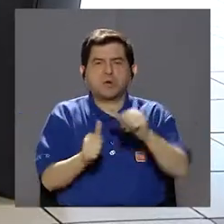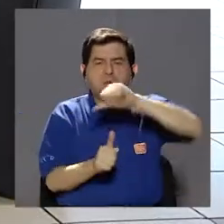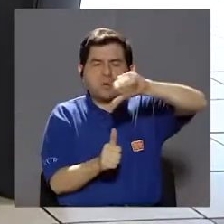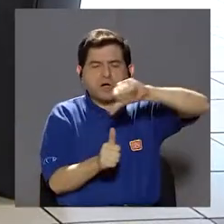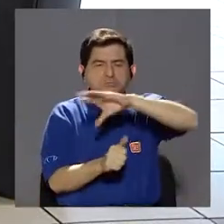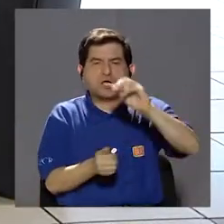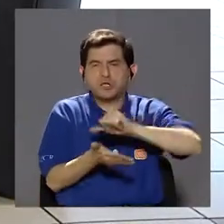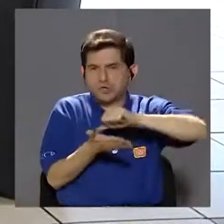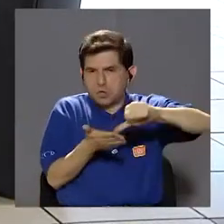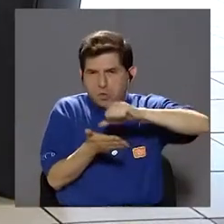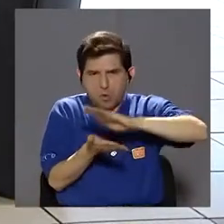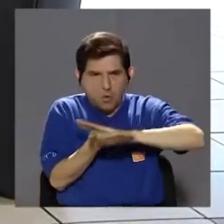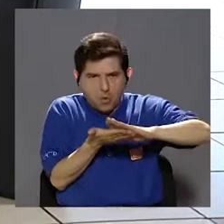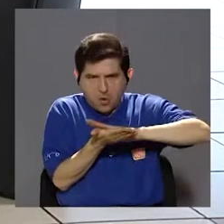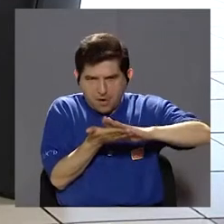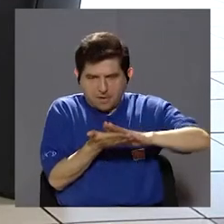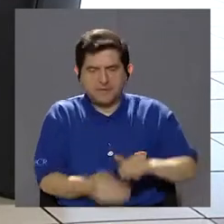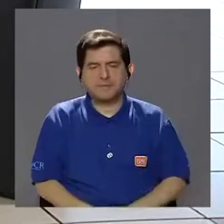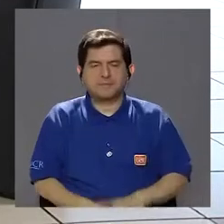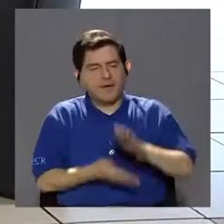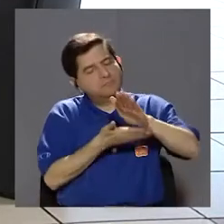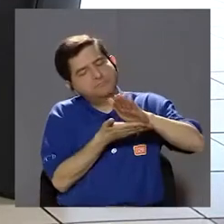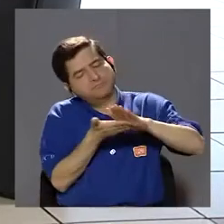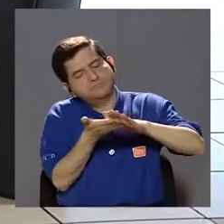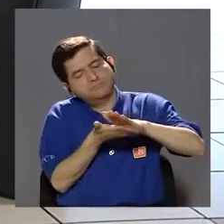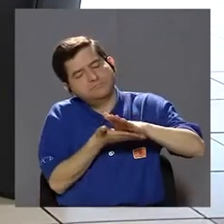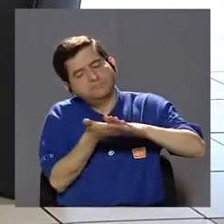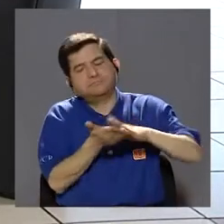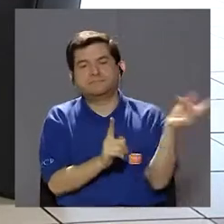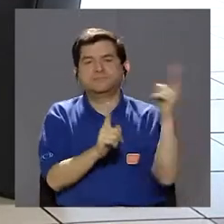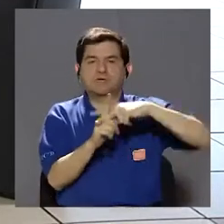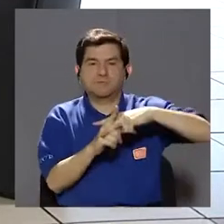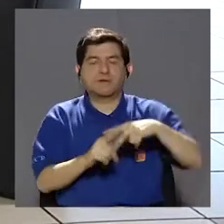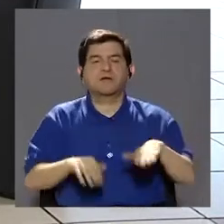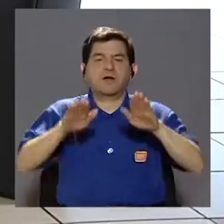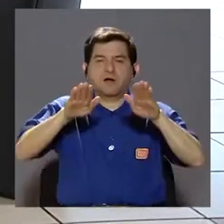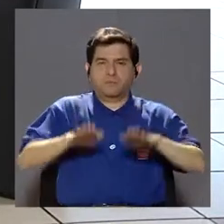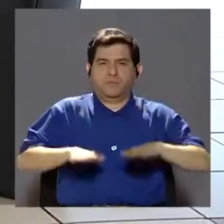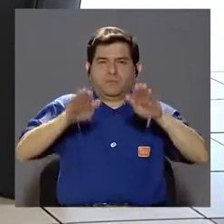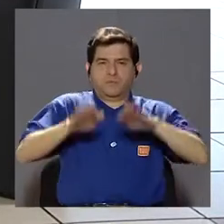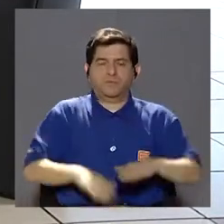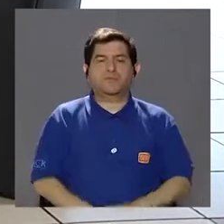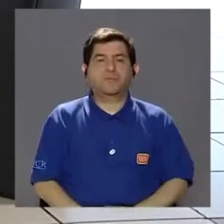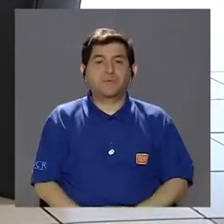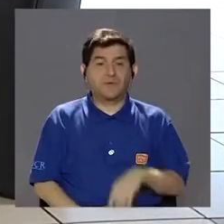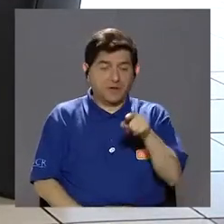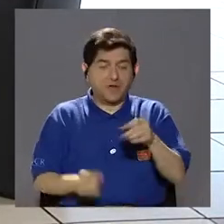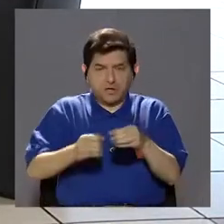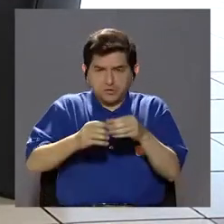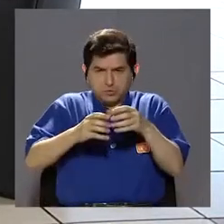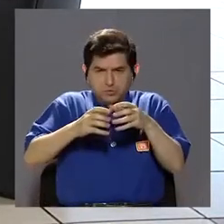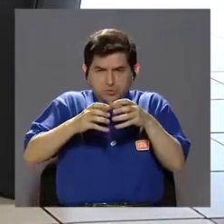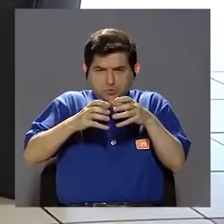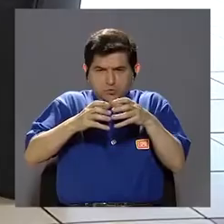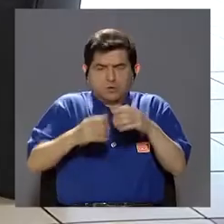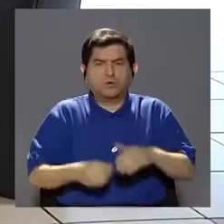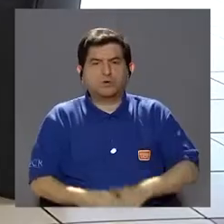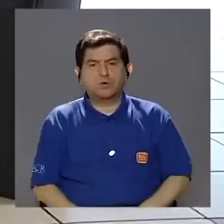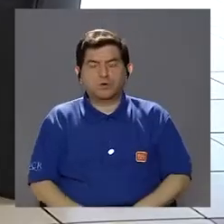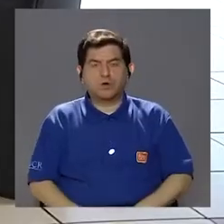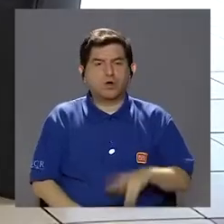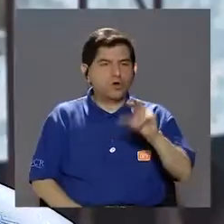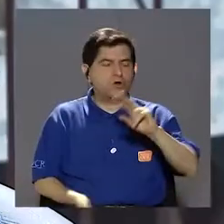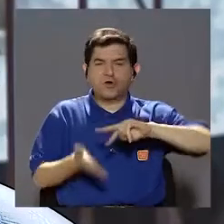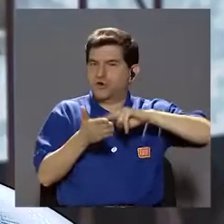de aceite, o crema, y se hace un automasaje, en la planta del pie, para que le relaje, y la facitis, que se